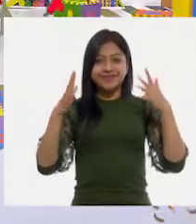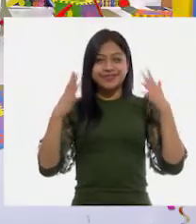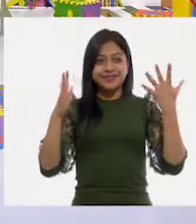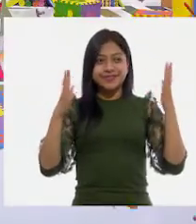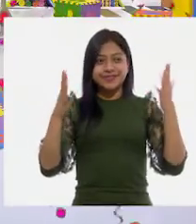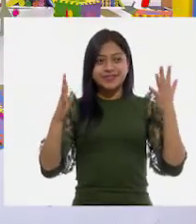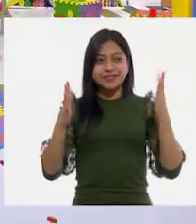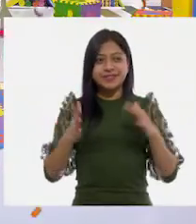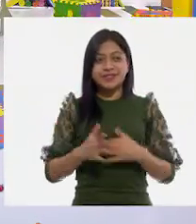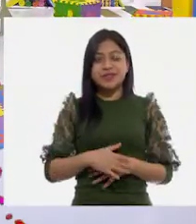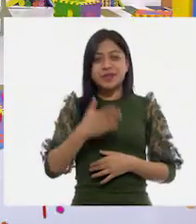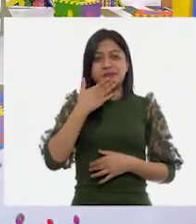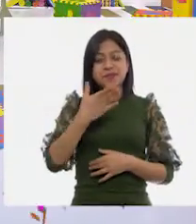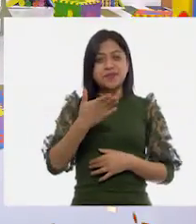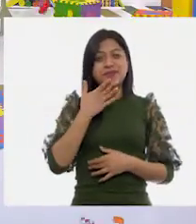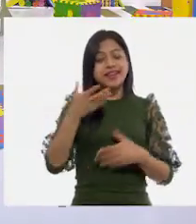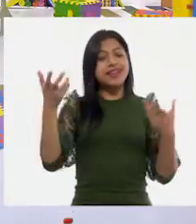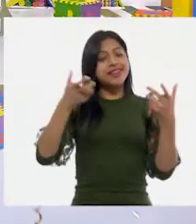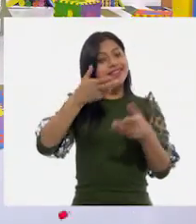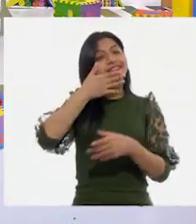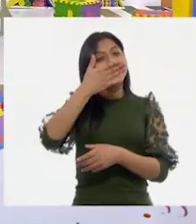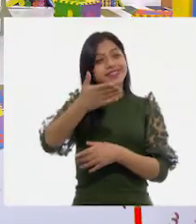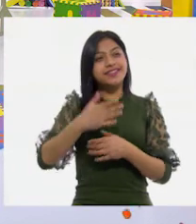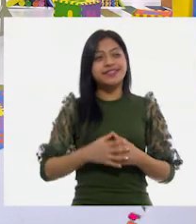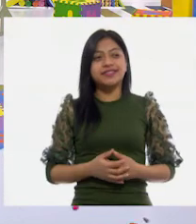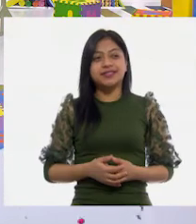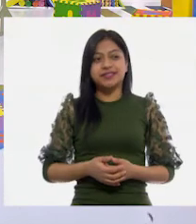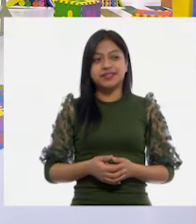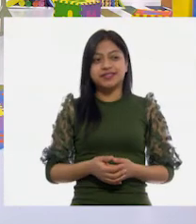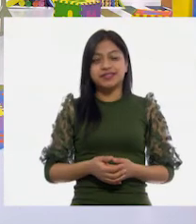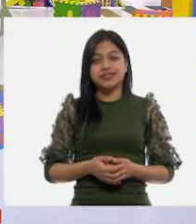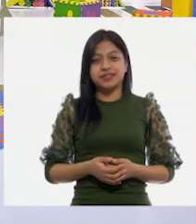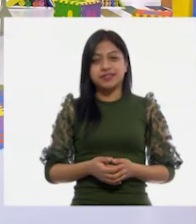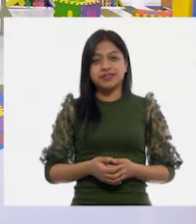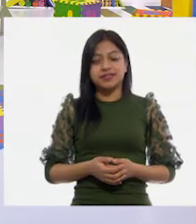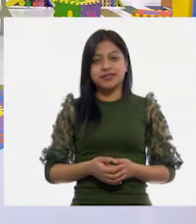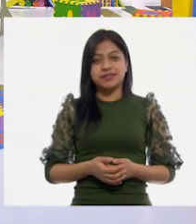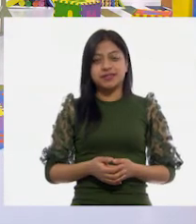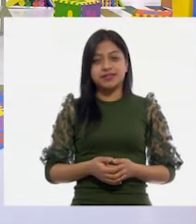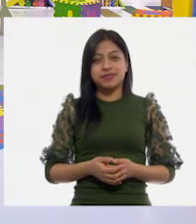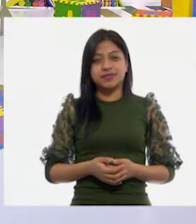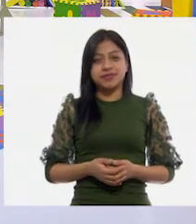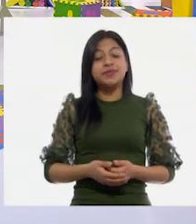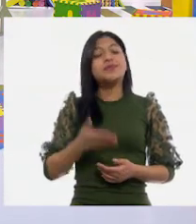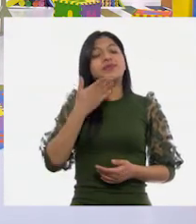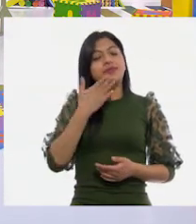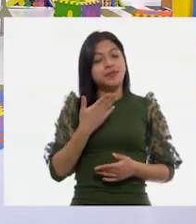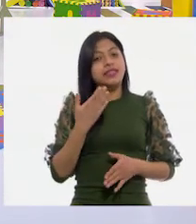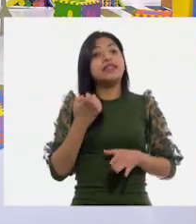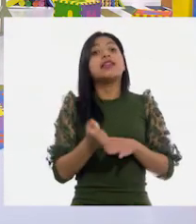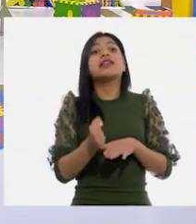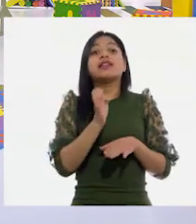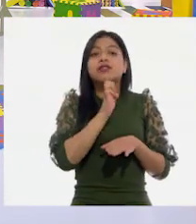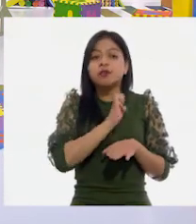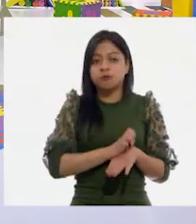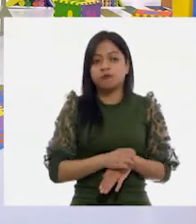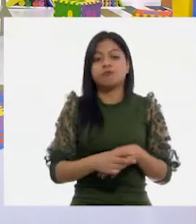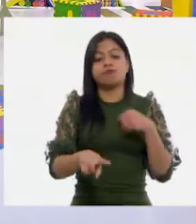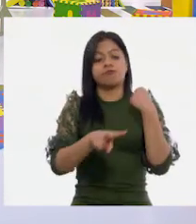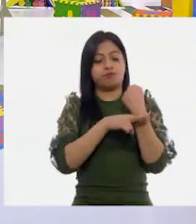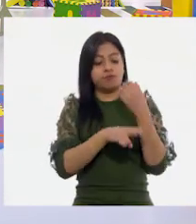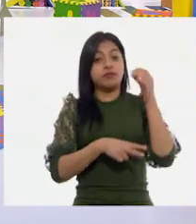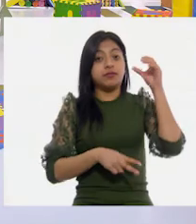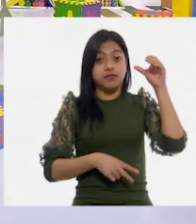Lo lograste, lo lograste. Lo logré, lo logré, lo logré. Entonces, con este vaso,